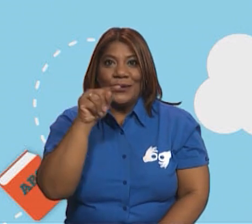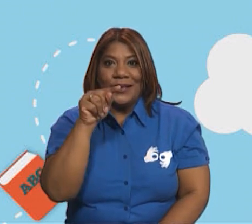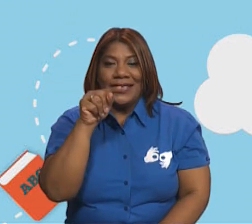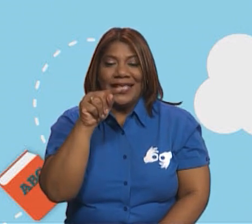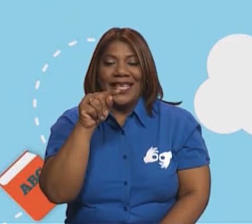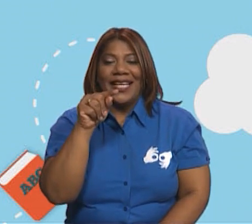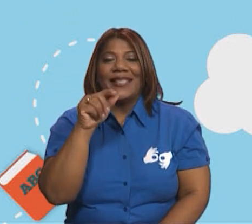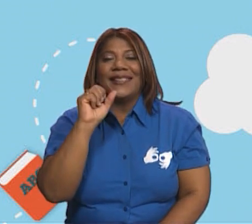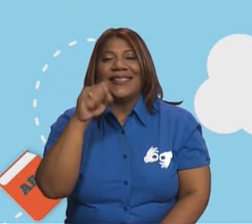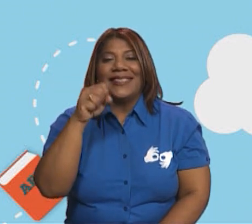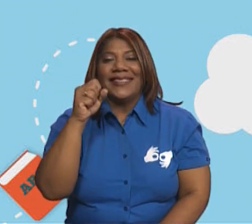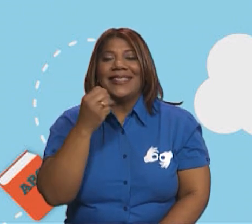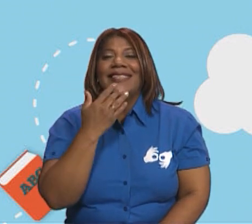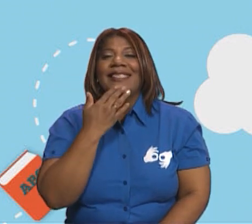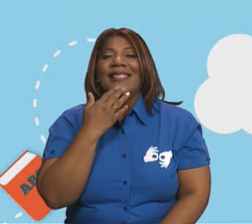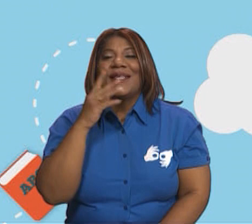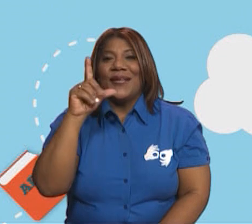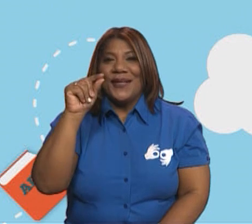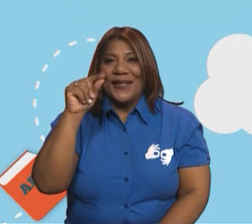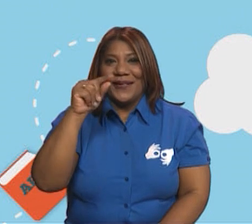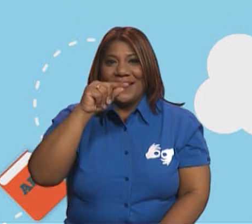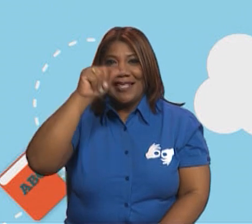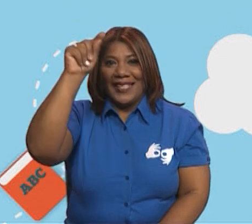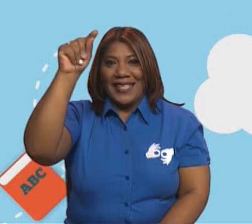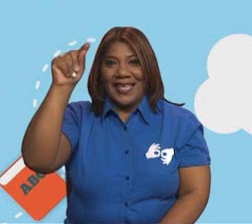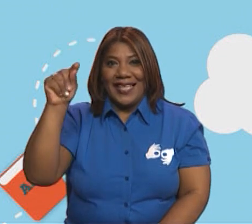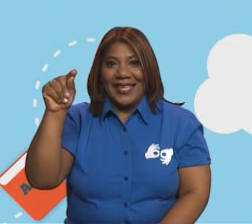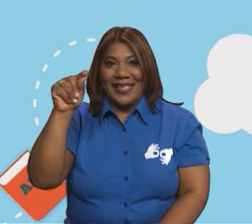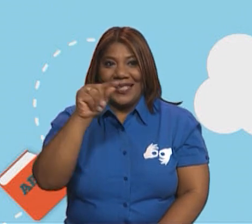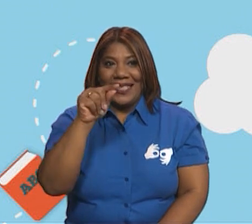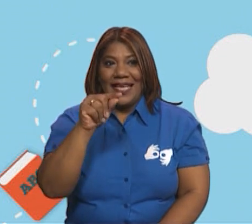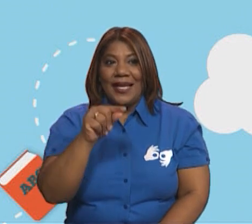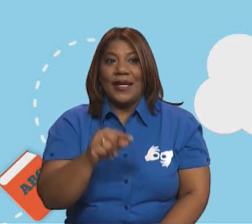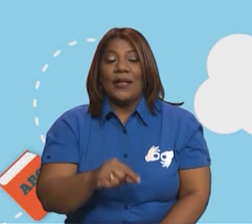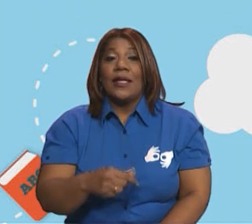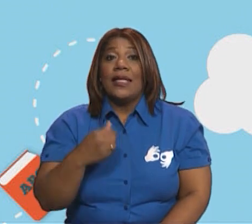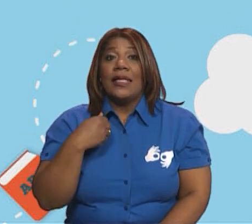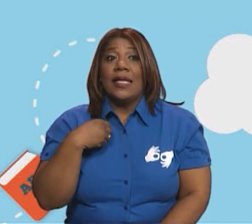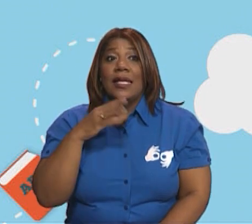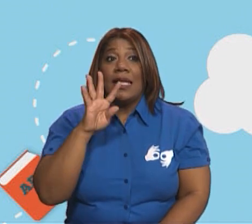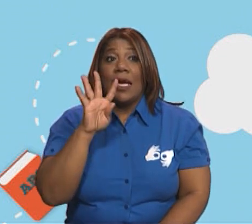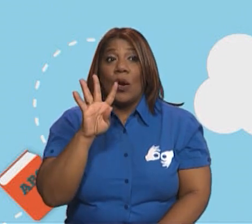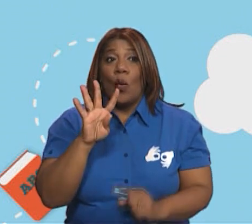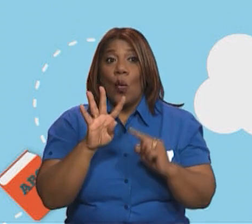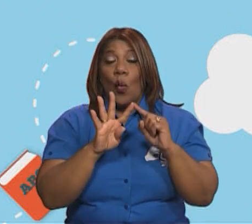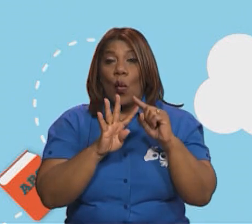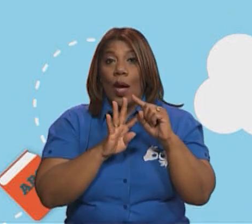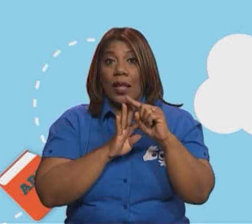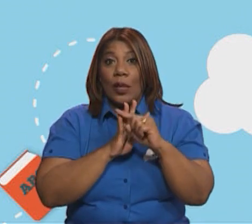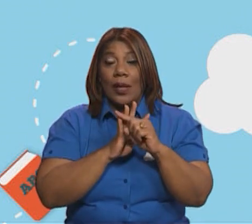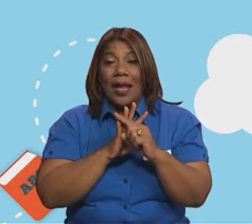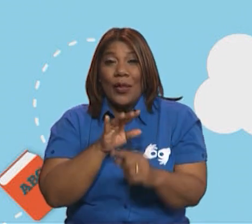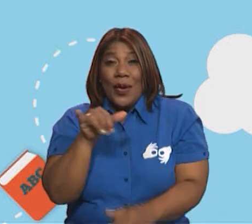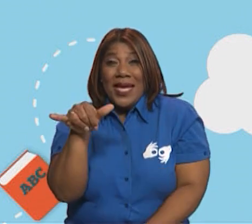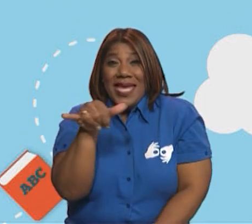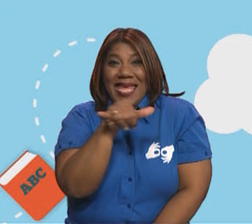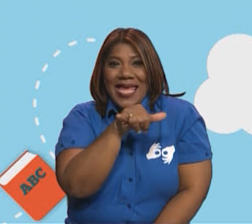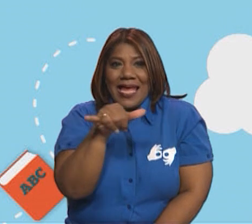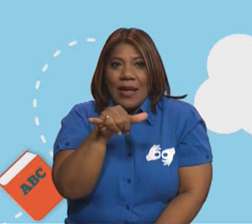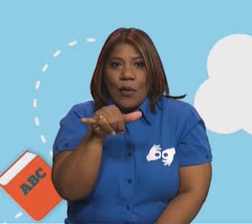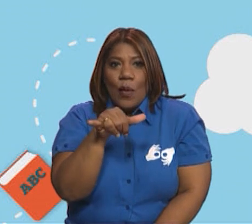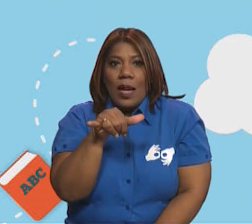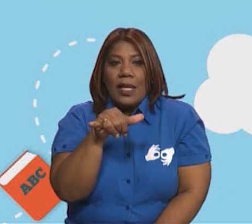de el triángulo. Excelente. Vamos con la siguiente y tiene cuatro lados pero del mismo tamaño.